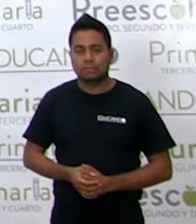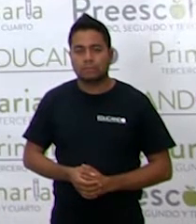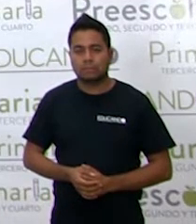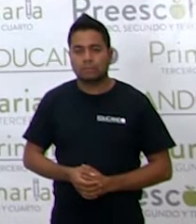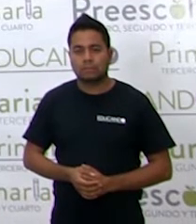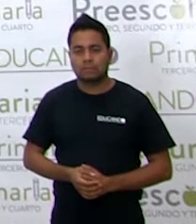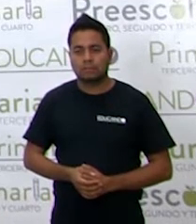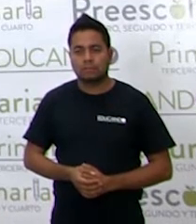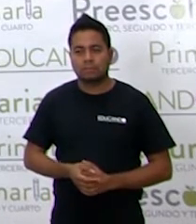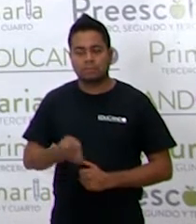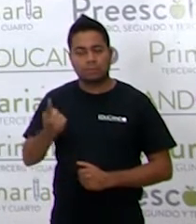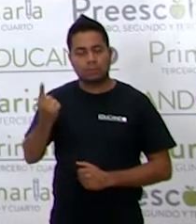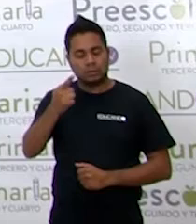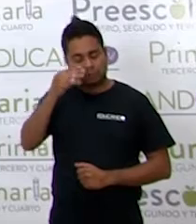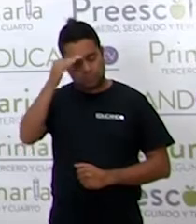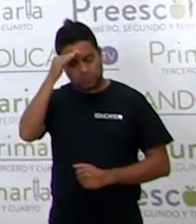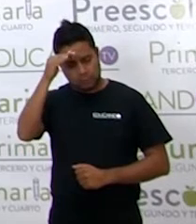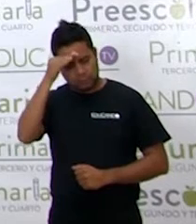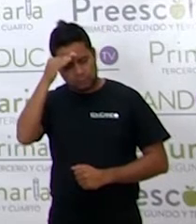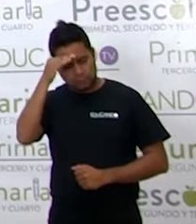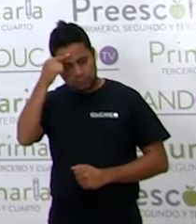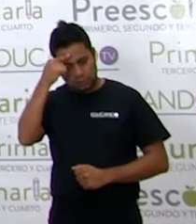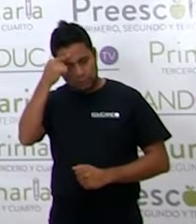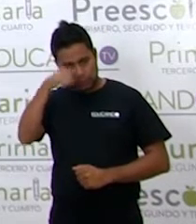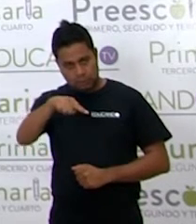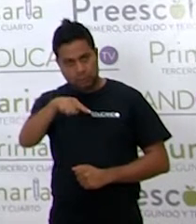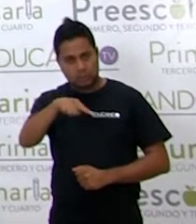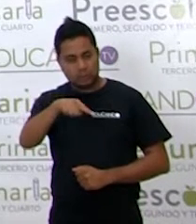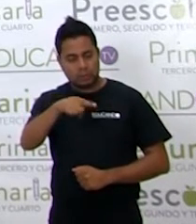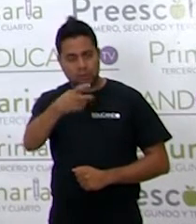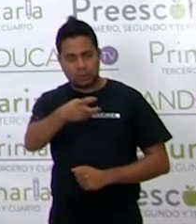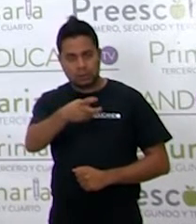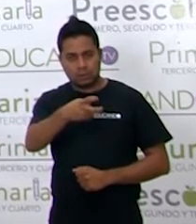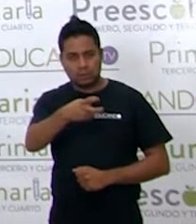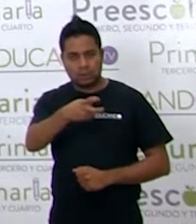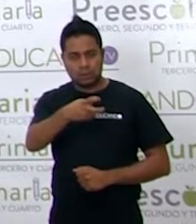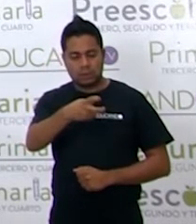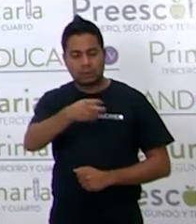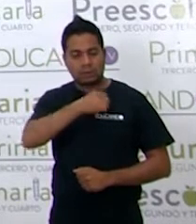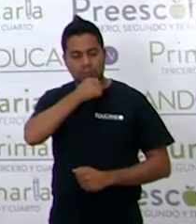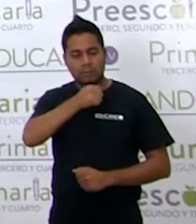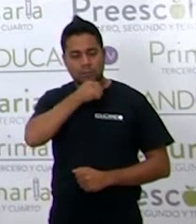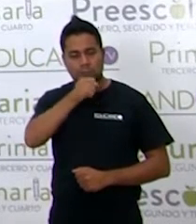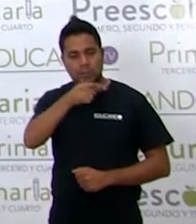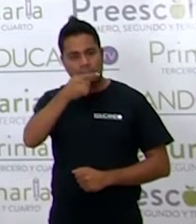¿Qué se le ocurrió a la más vieja de las lagartijas? Tuvo una idea.